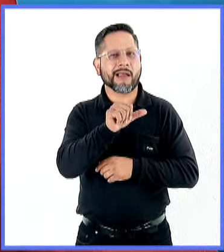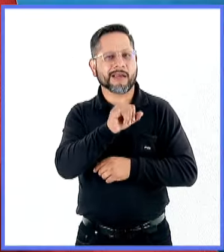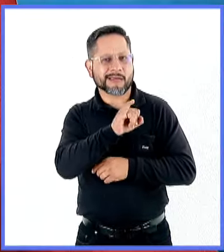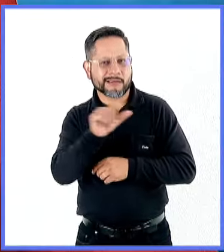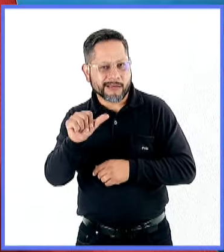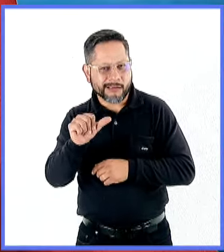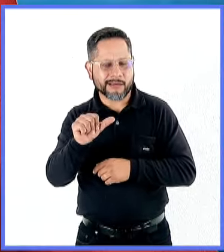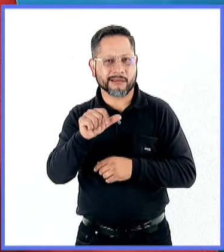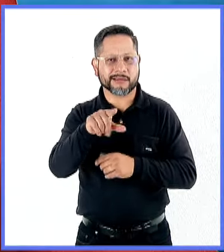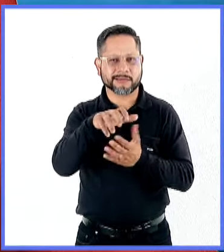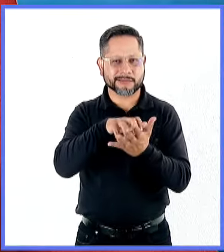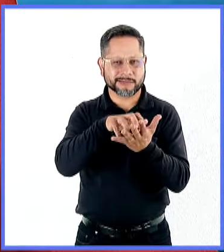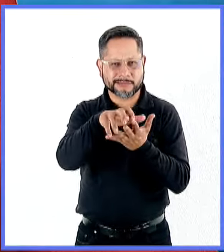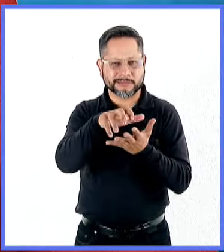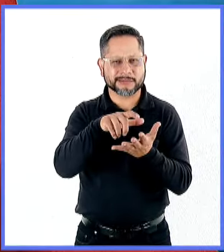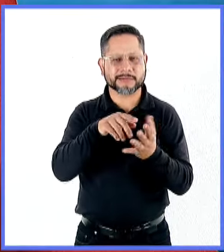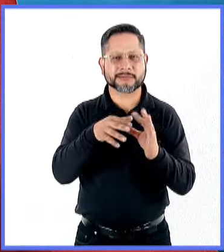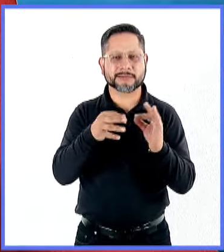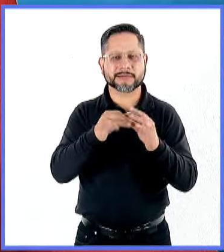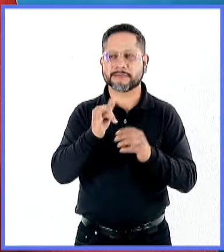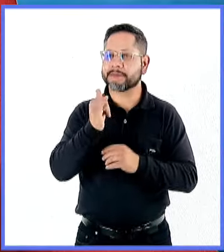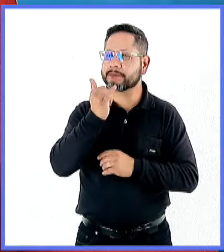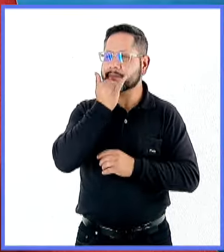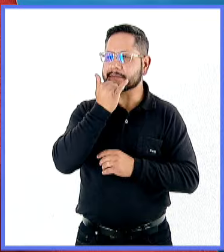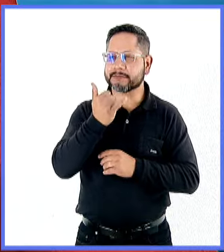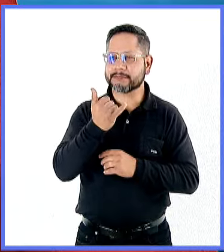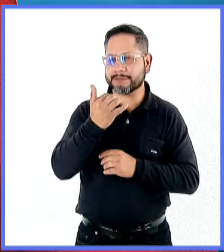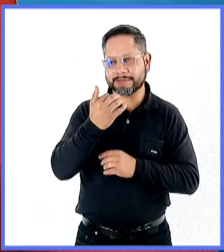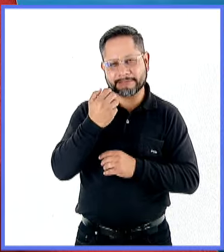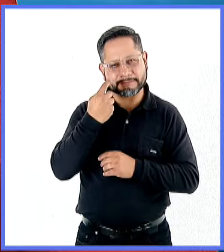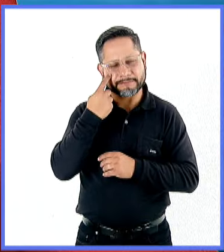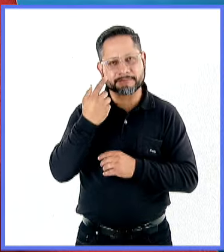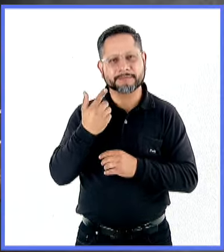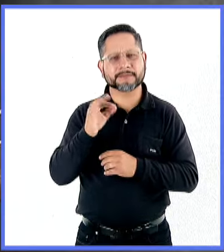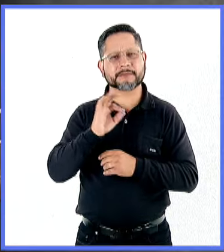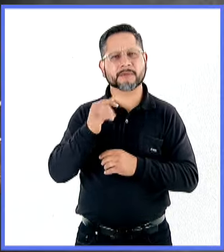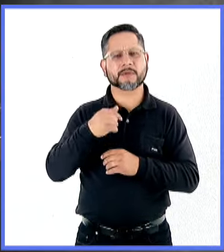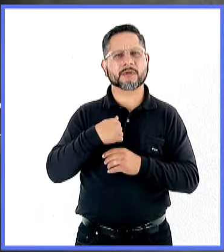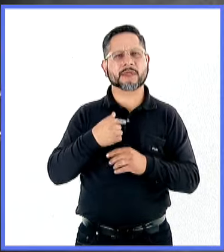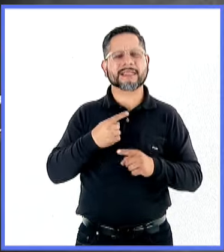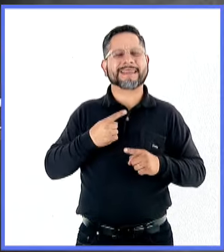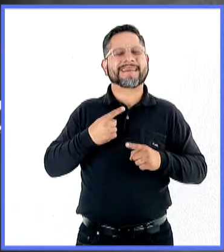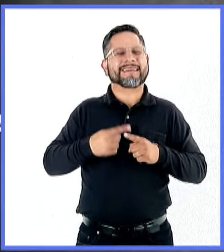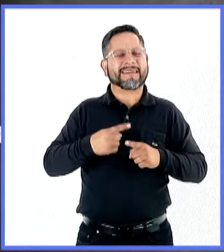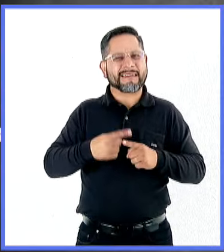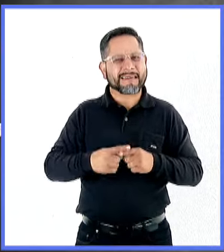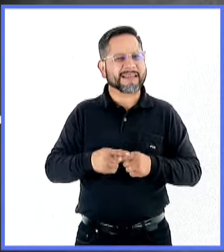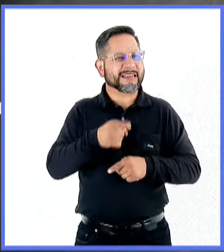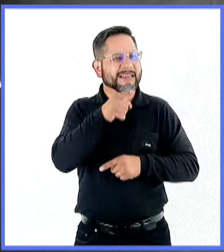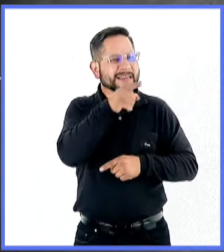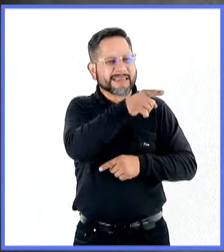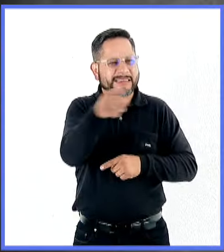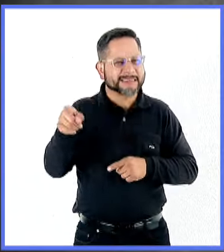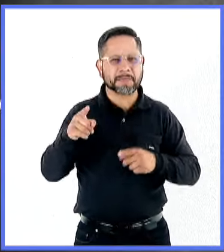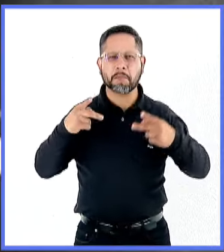poquito tiempo para ir terminando el licenciado. Perfecto, cuando alguien me dice, bueno, pero ¿quiénes son estos